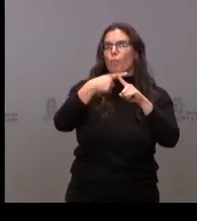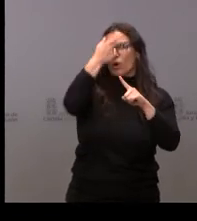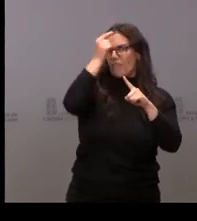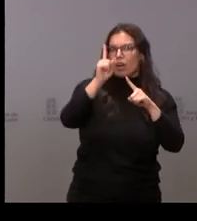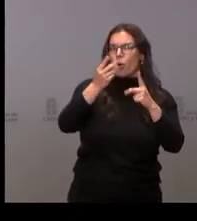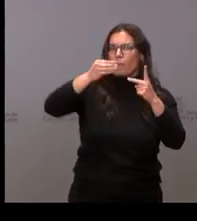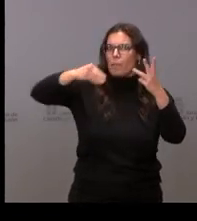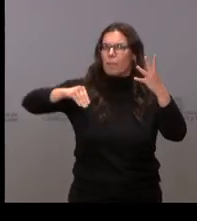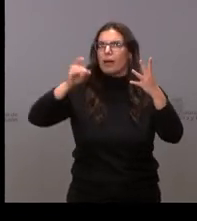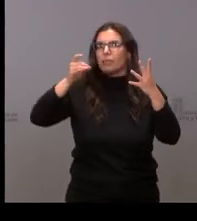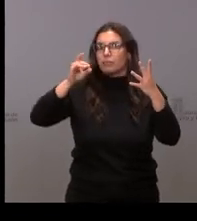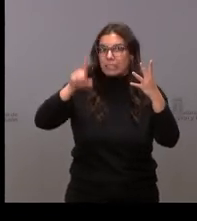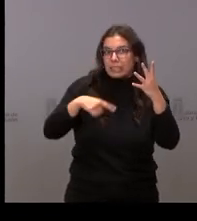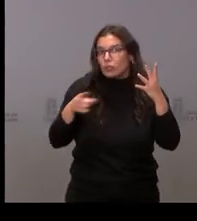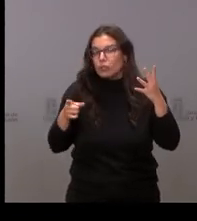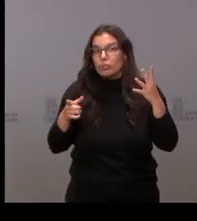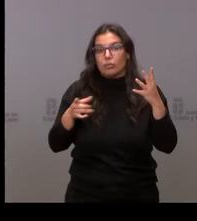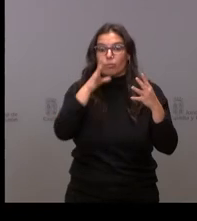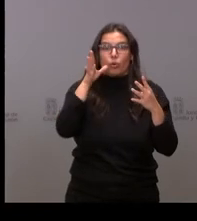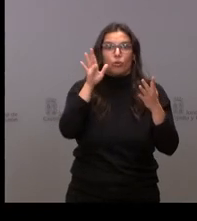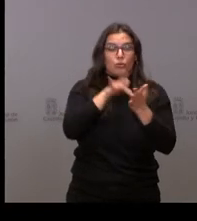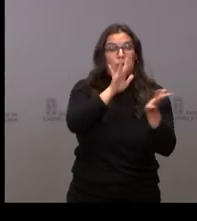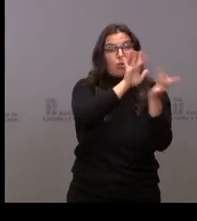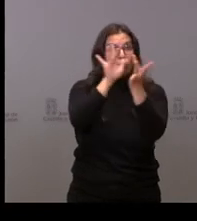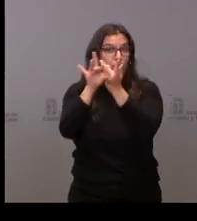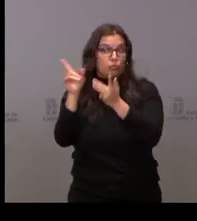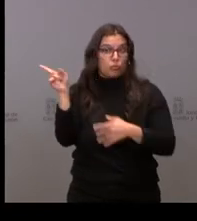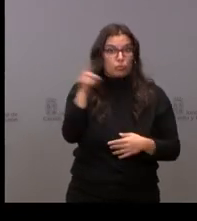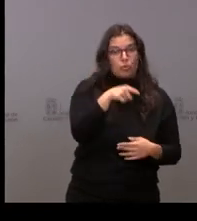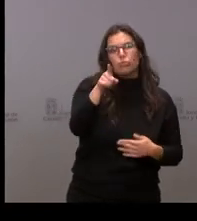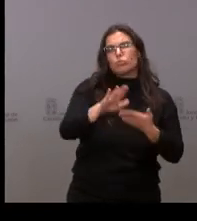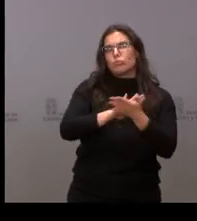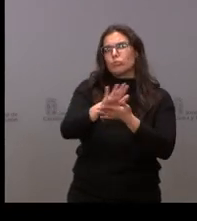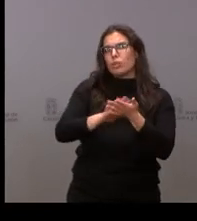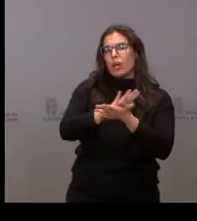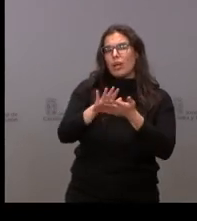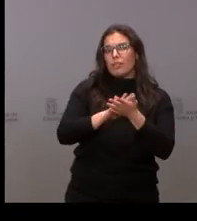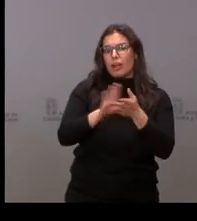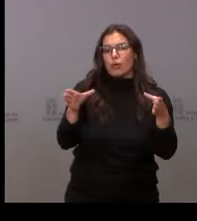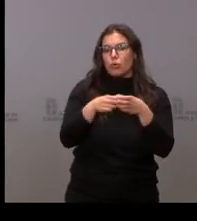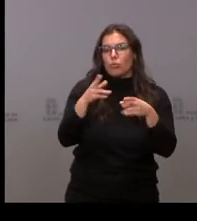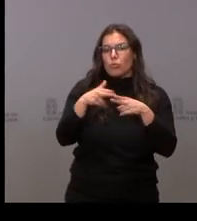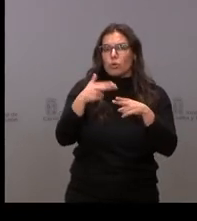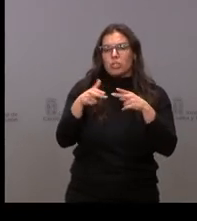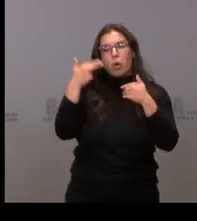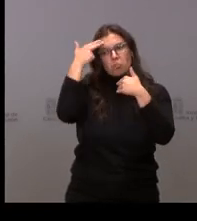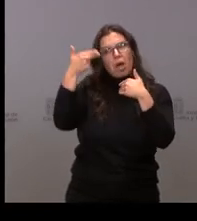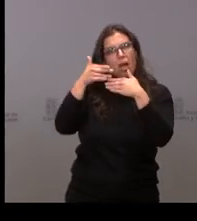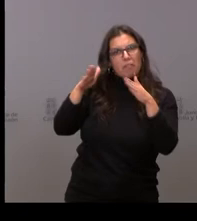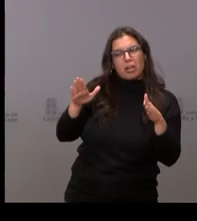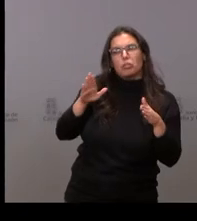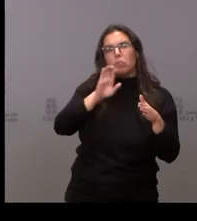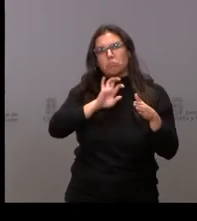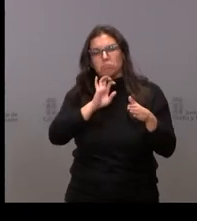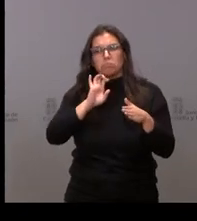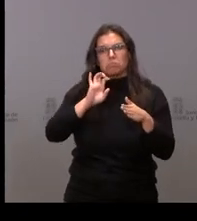Toda vez que, bueno, se han mantenido conversaciones con todos ellos, usted habla de fuerzas políticas que han sido receptivas a ese proyecto económico,